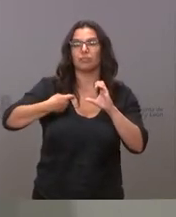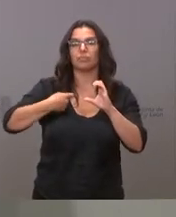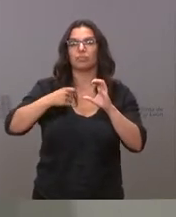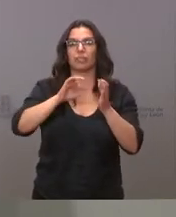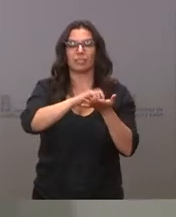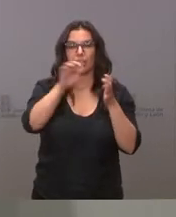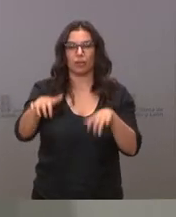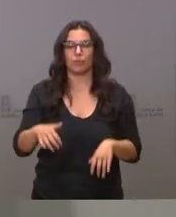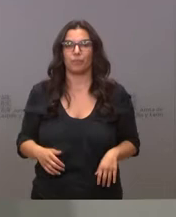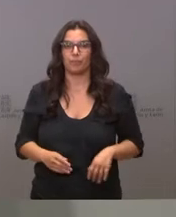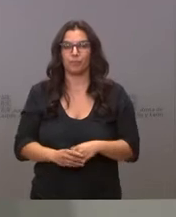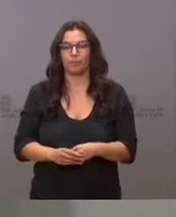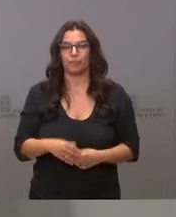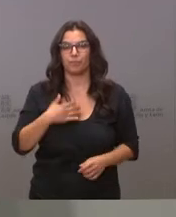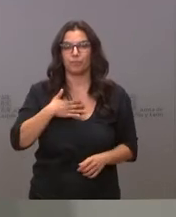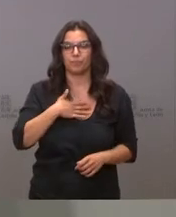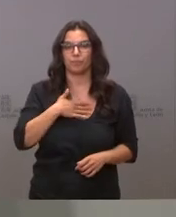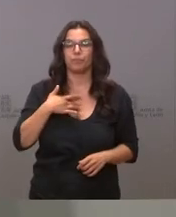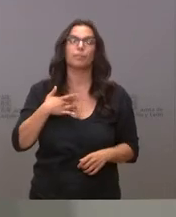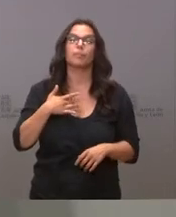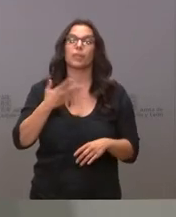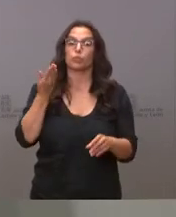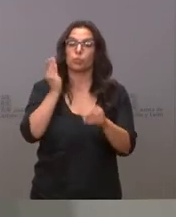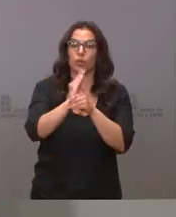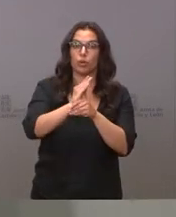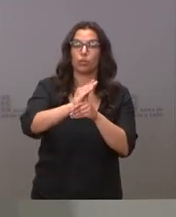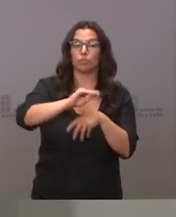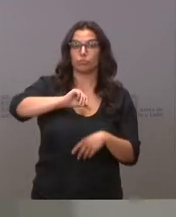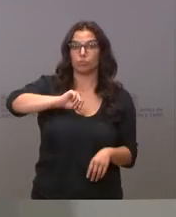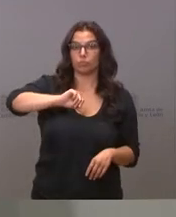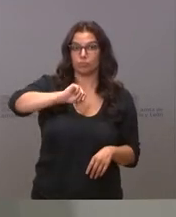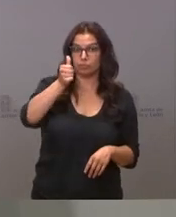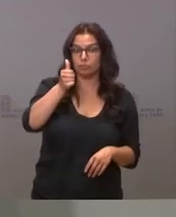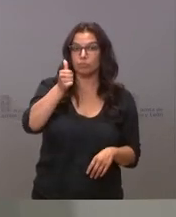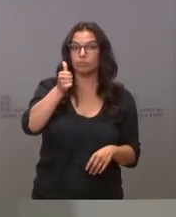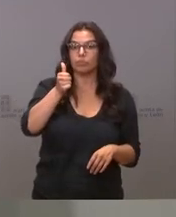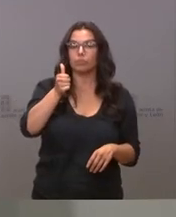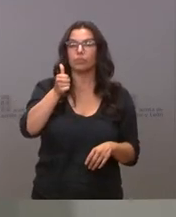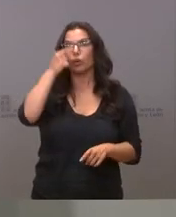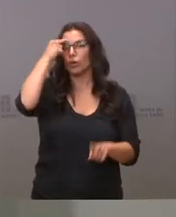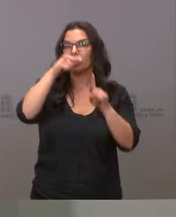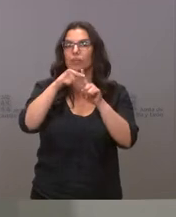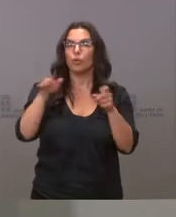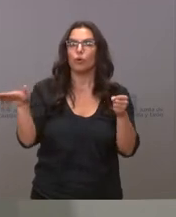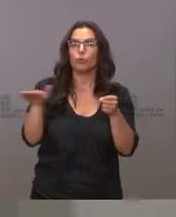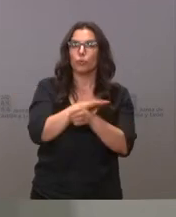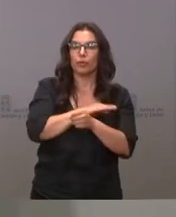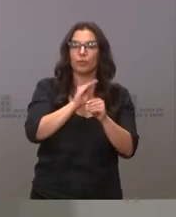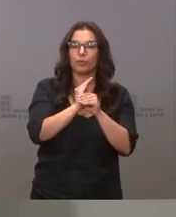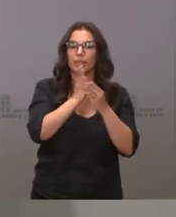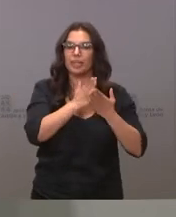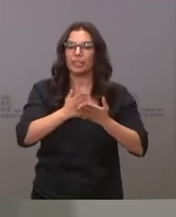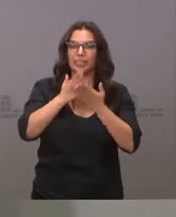de Castilla y León para conceder esta subvención a la Cámara destinada a financiar la realización de un estudio